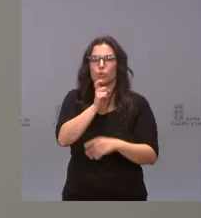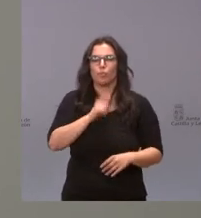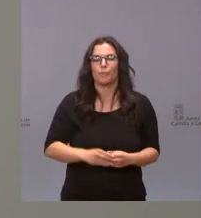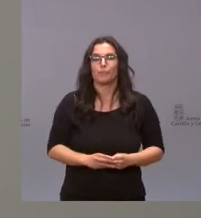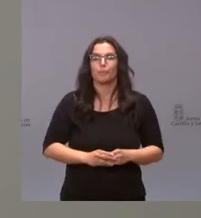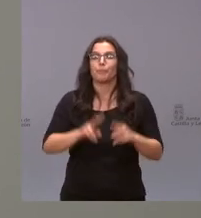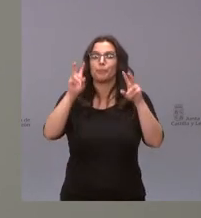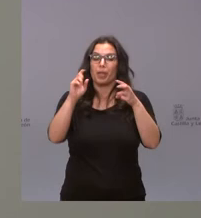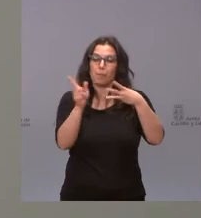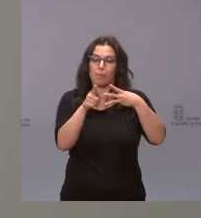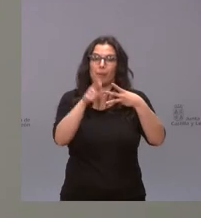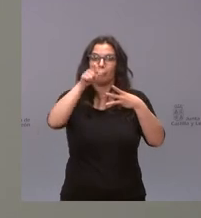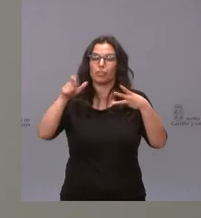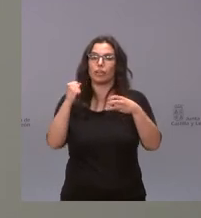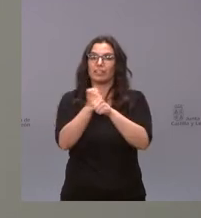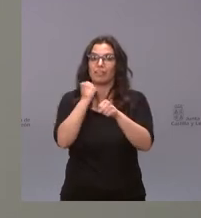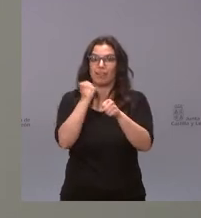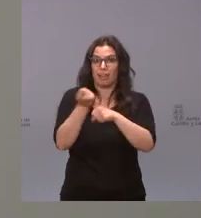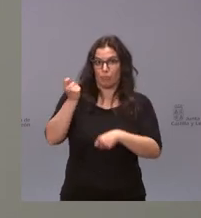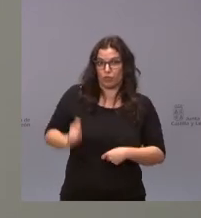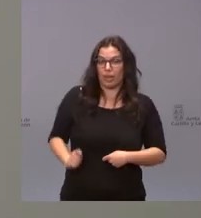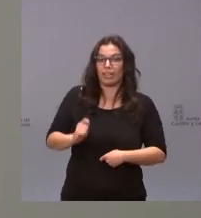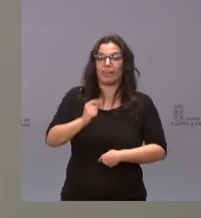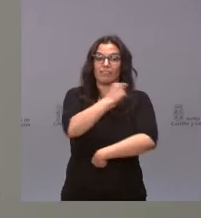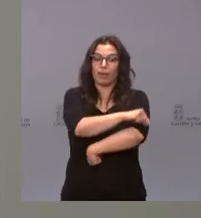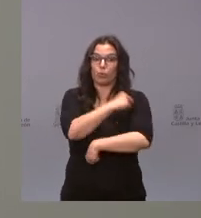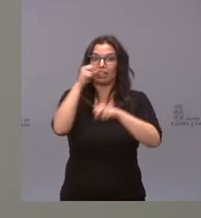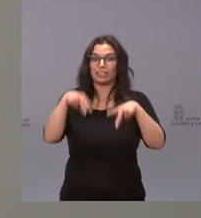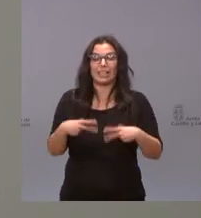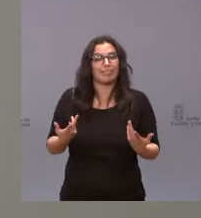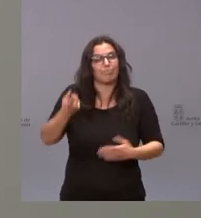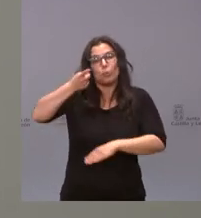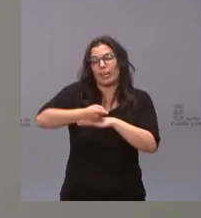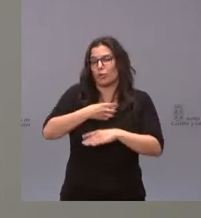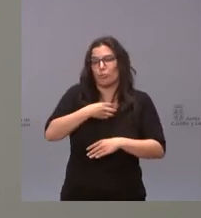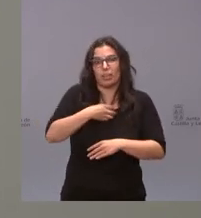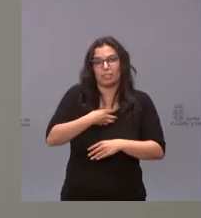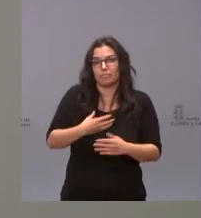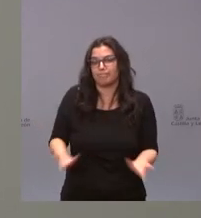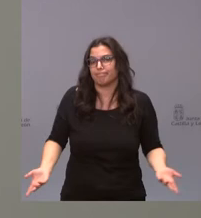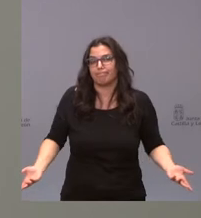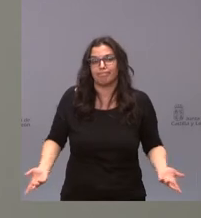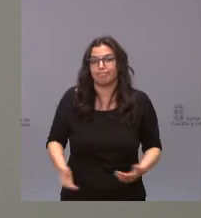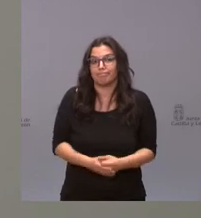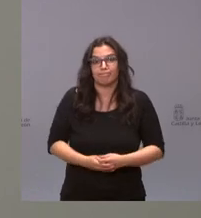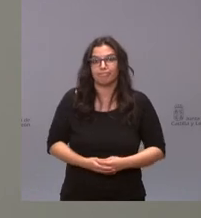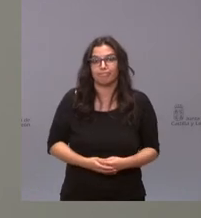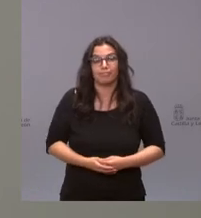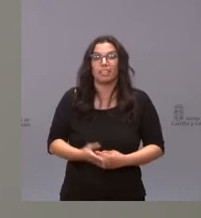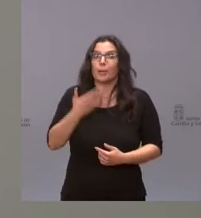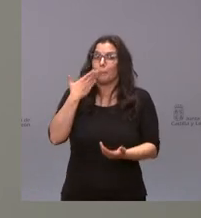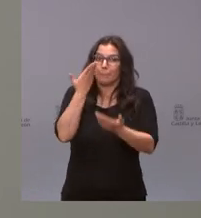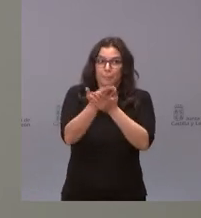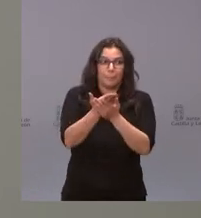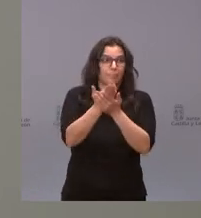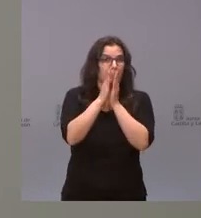respecto a los trabajadores no vacunados es que la vacunación no es obligatoria seguimos haciendo el llamamiento